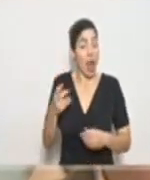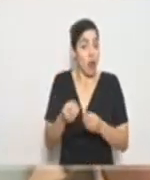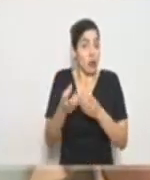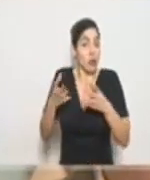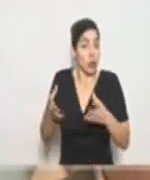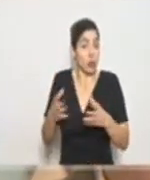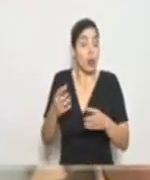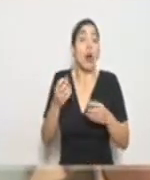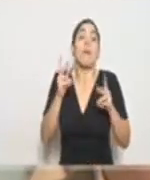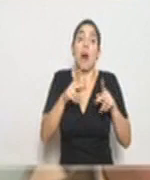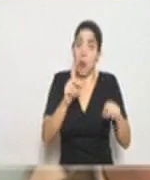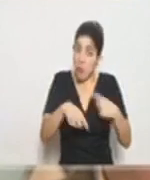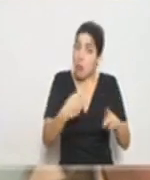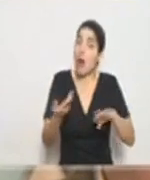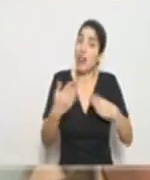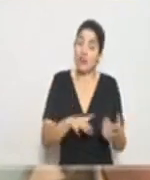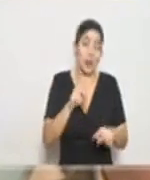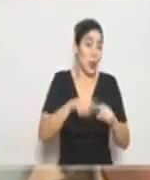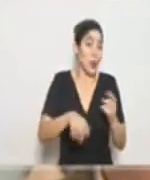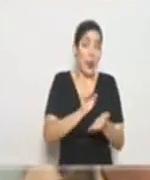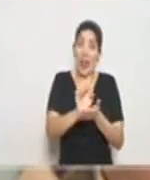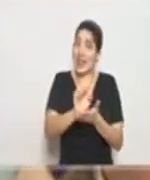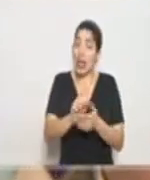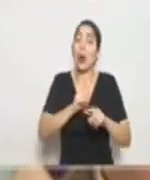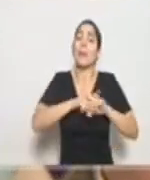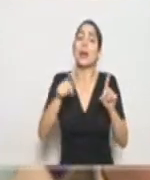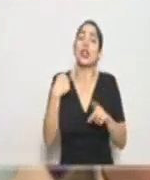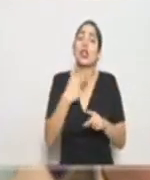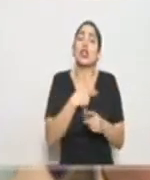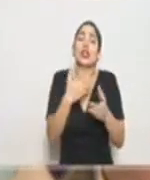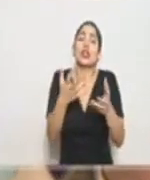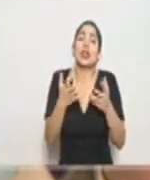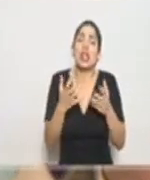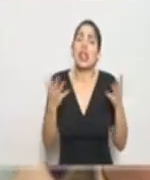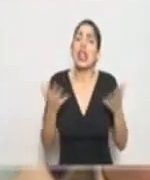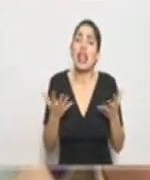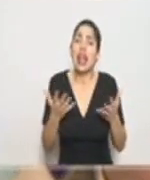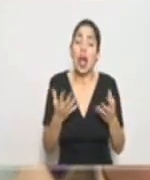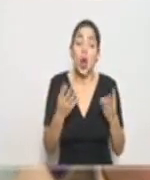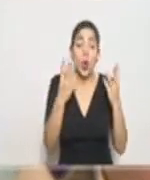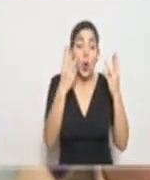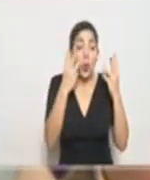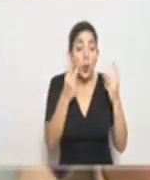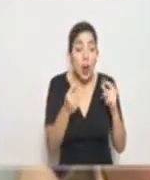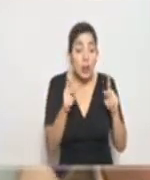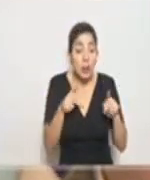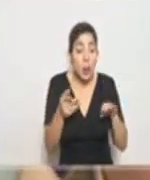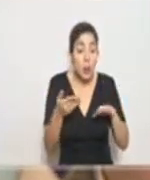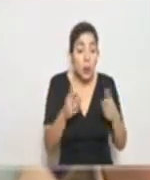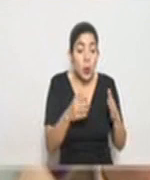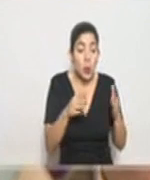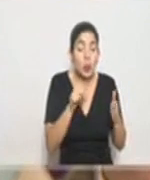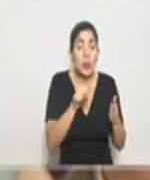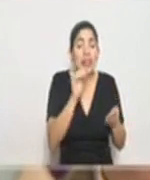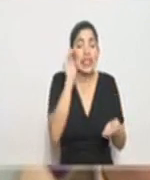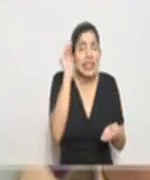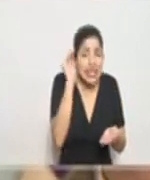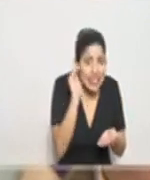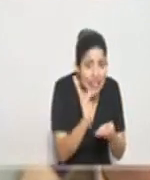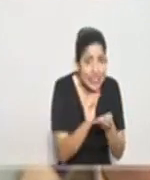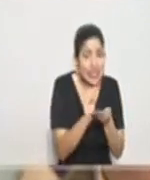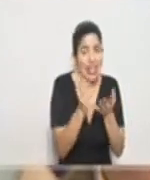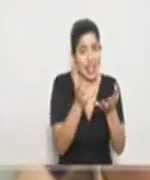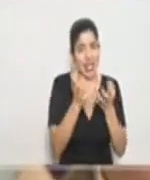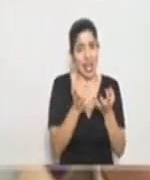gente que va a fallecer, esto no podemos evitarlo, pero queremos que esa cantidad de personas que va a fallecer sea reducida